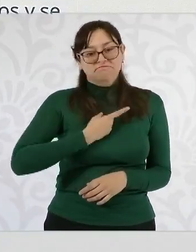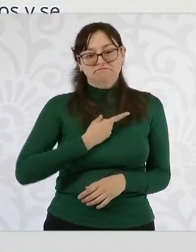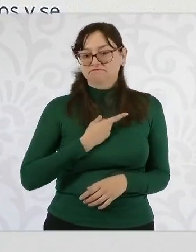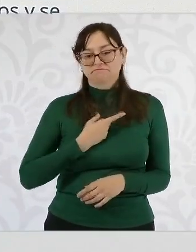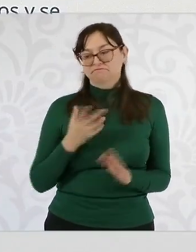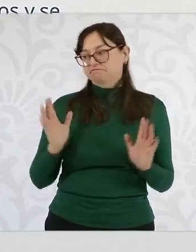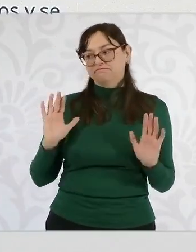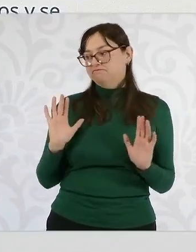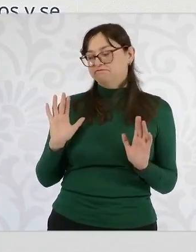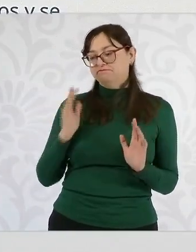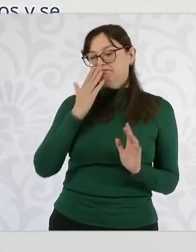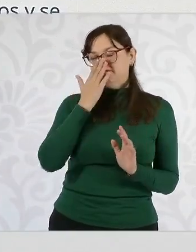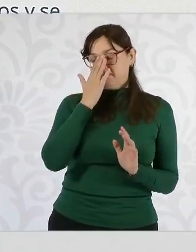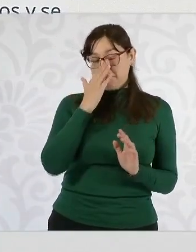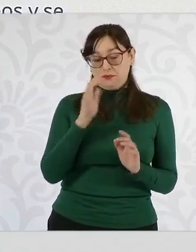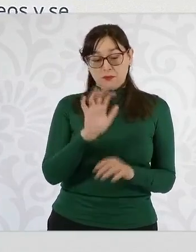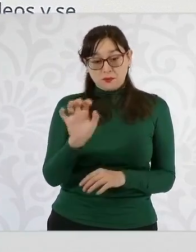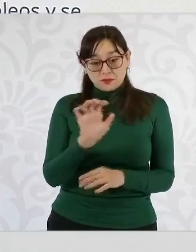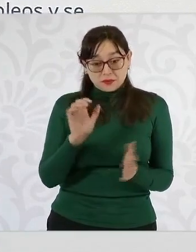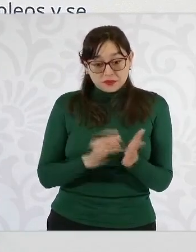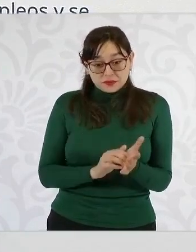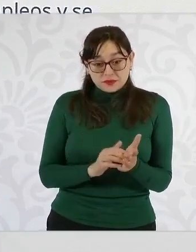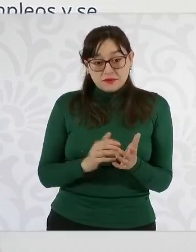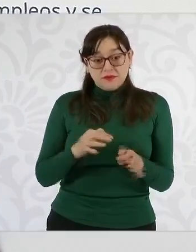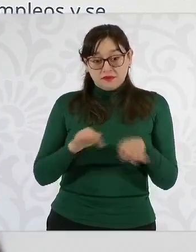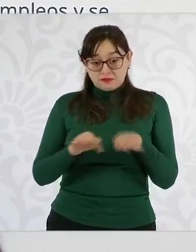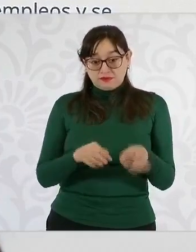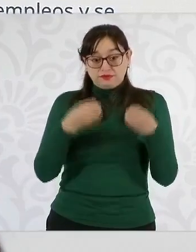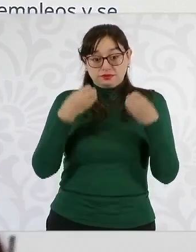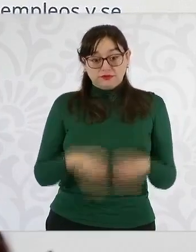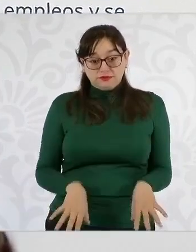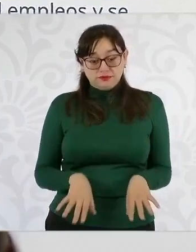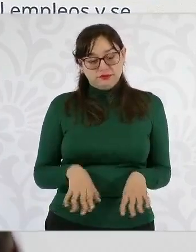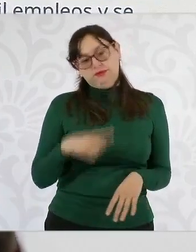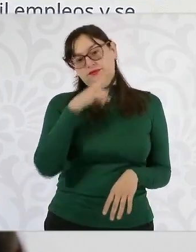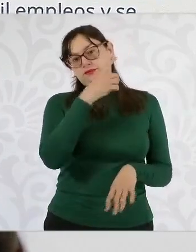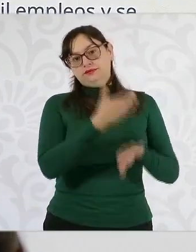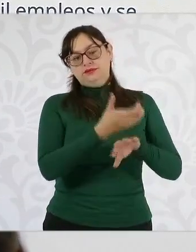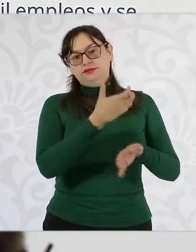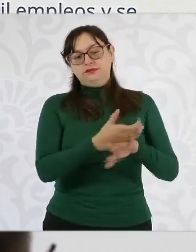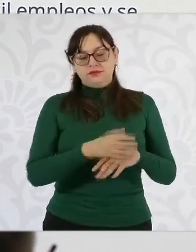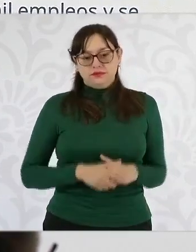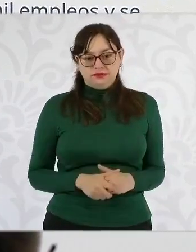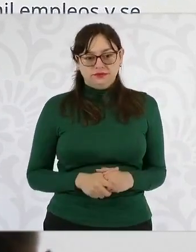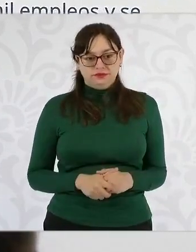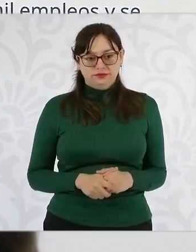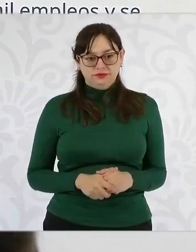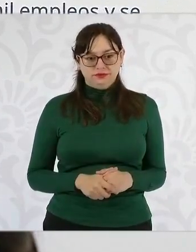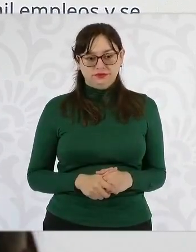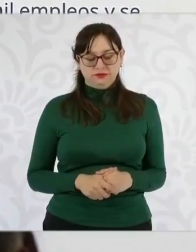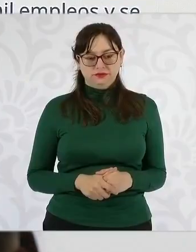generados. Esto es Estados Unidos. Entonces, se le coloca 25 por ciento de impuesto a las empresas que ya